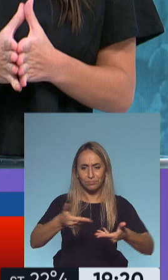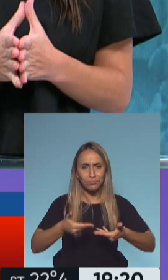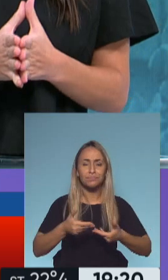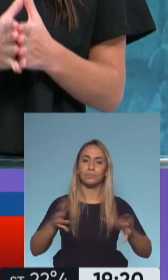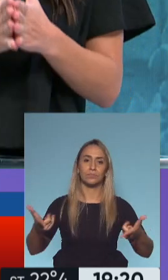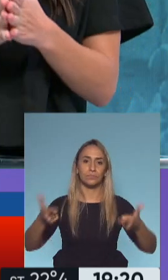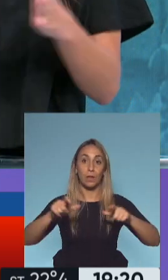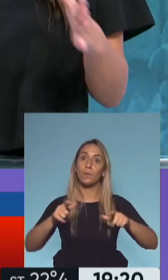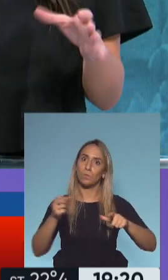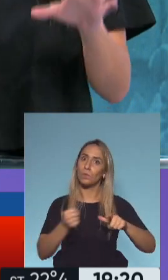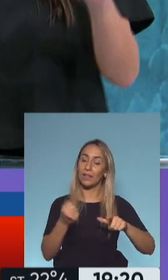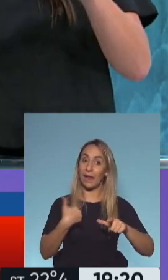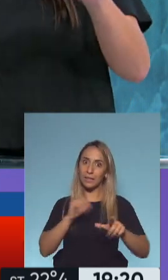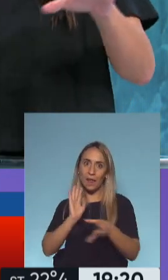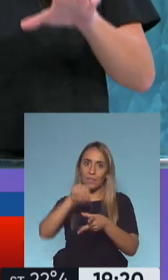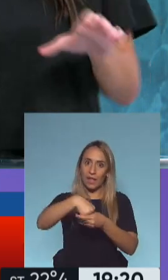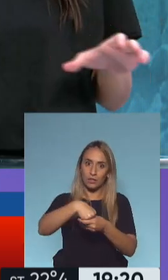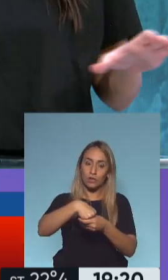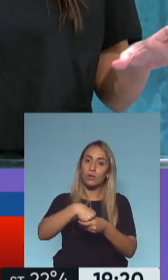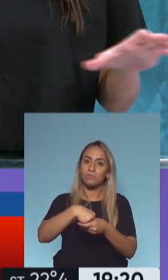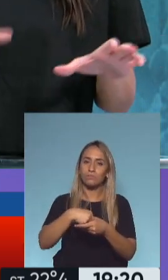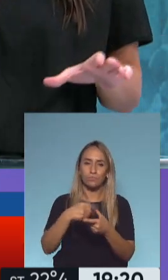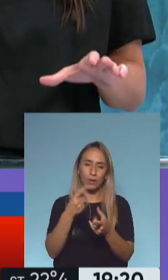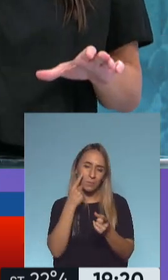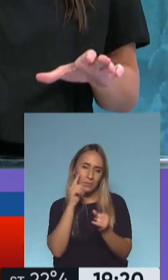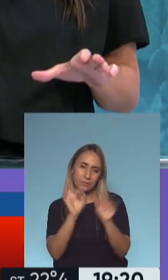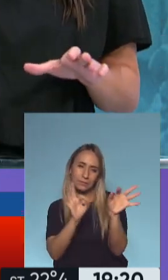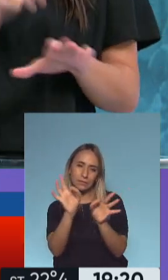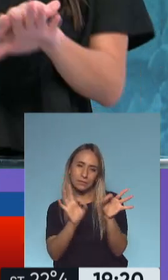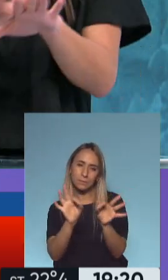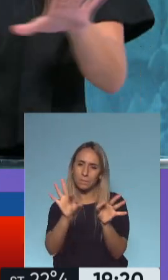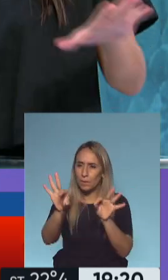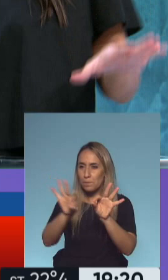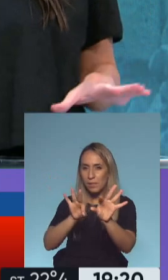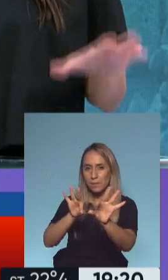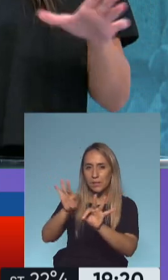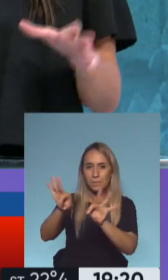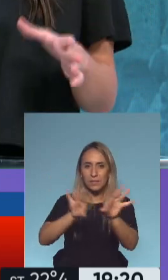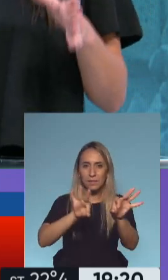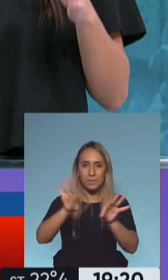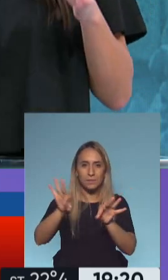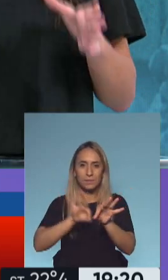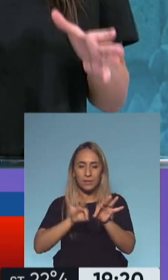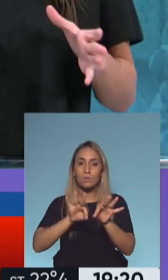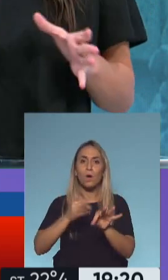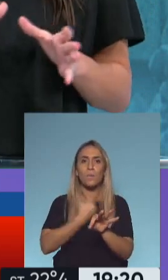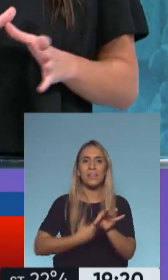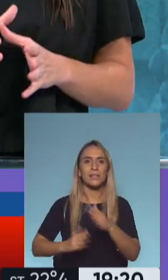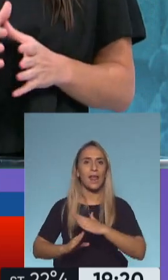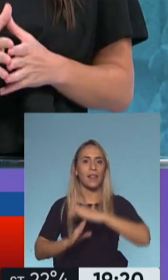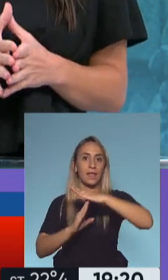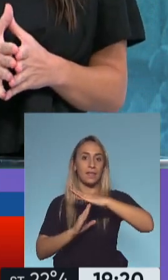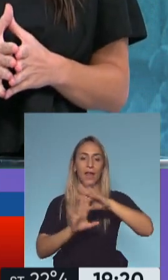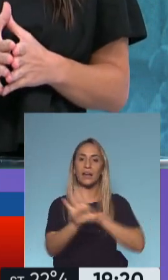de este encuentro. Porque están buscando, identificando a aquellos que puedan tener cierto liderazgo regional a la hora de establecer